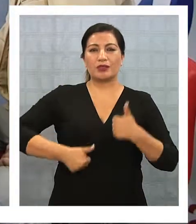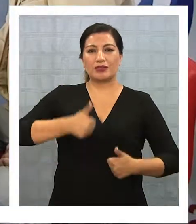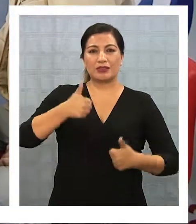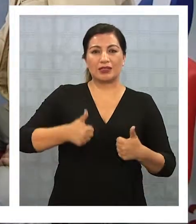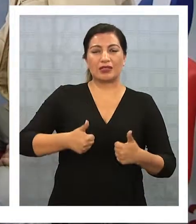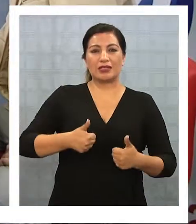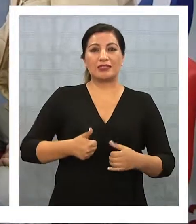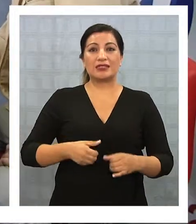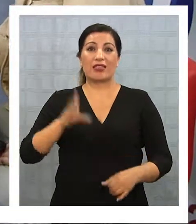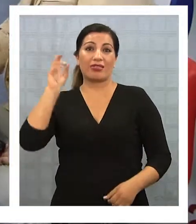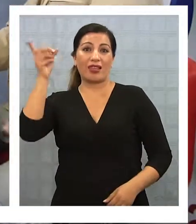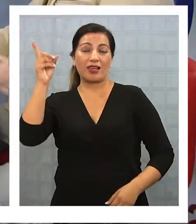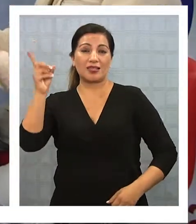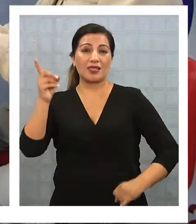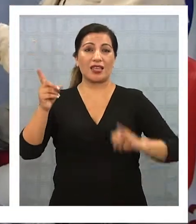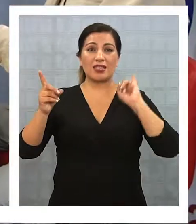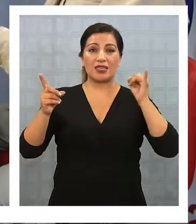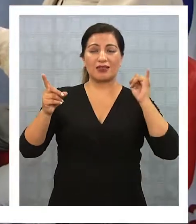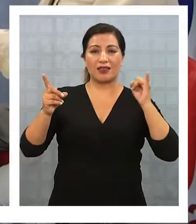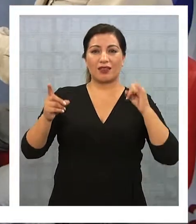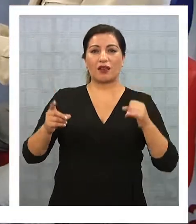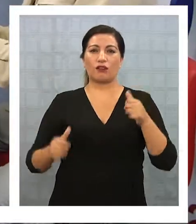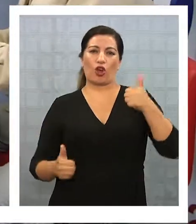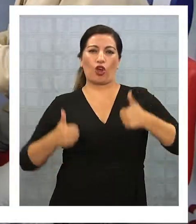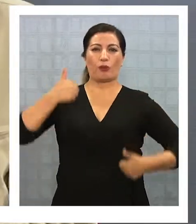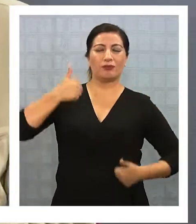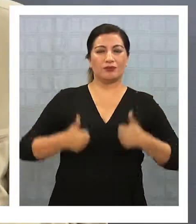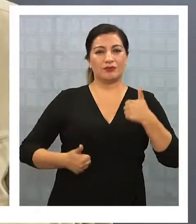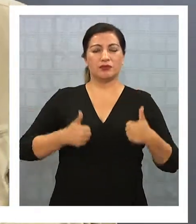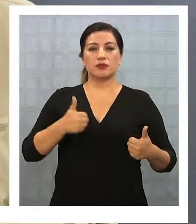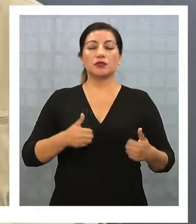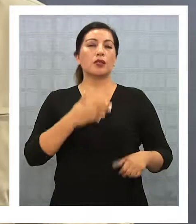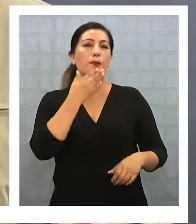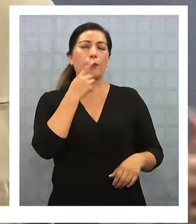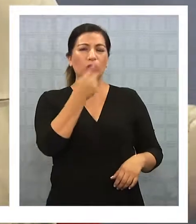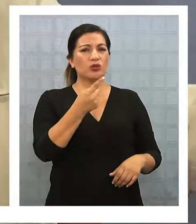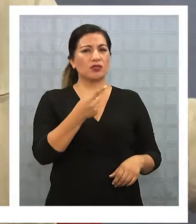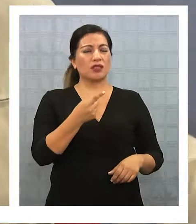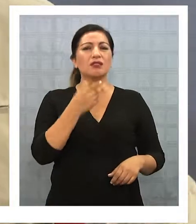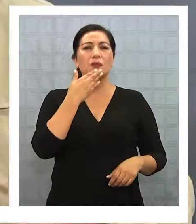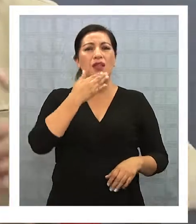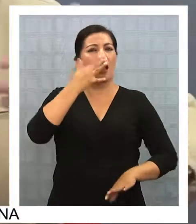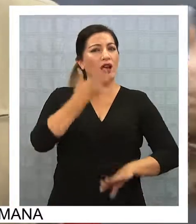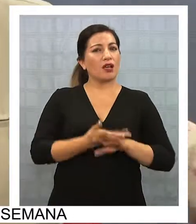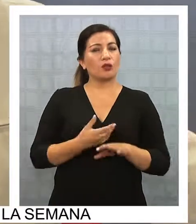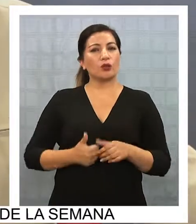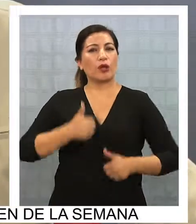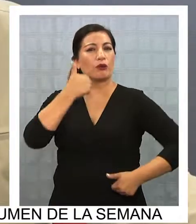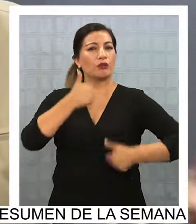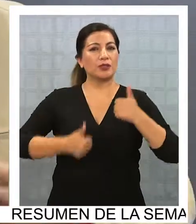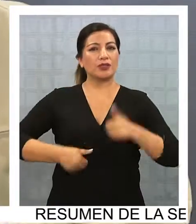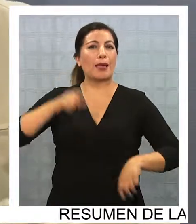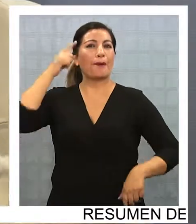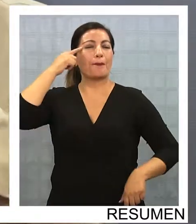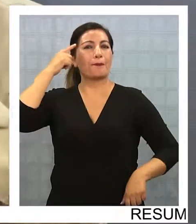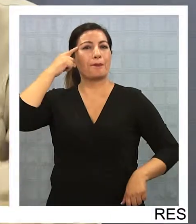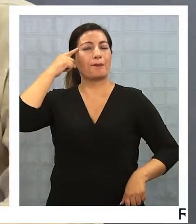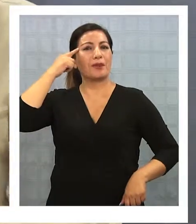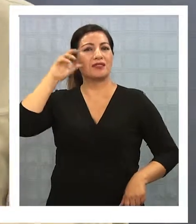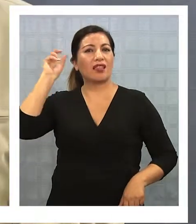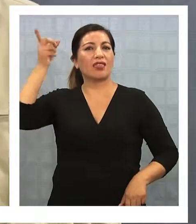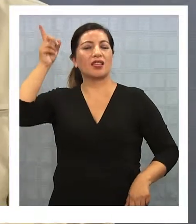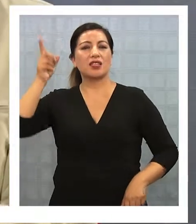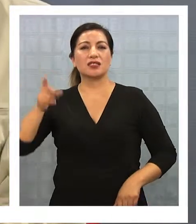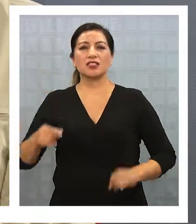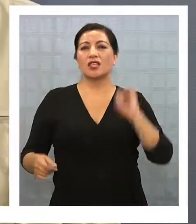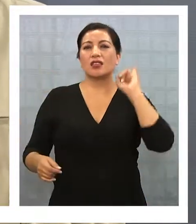en el nicho de la nuestra izquierda ¿siente que es una opción para la gente que reniega un poco cierto de la nueva mayoría y que tiene un pensamiento de izquierda o es